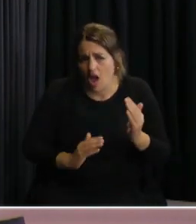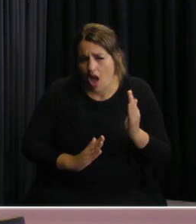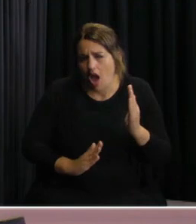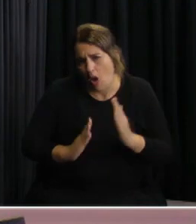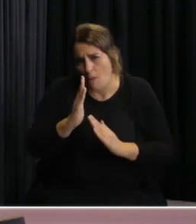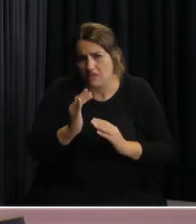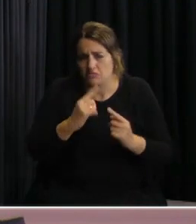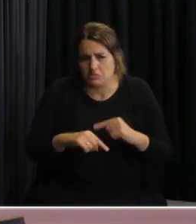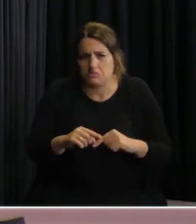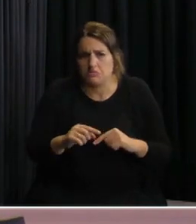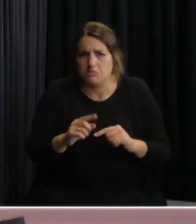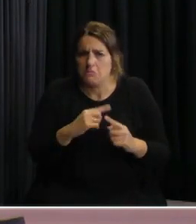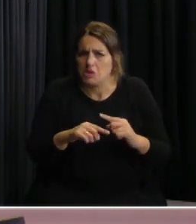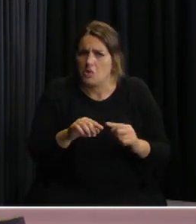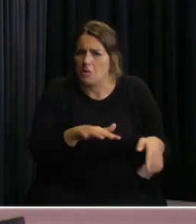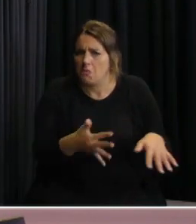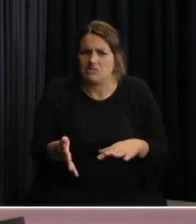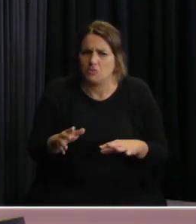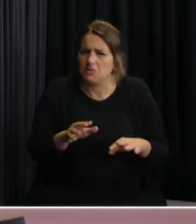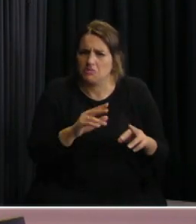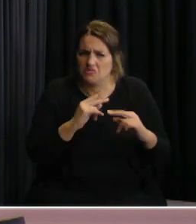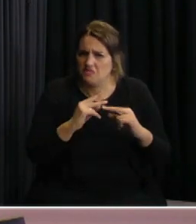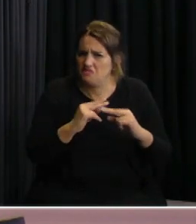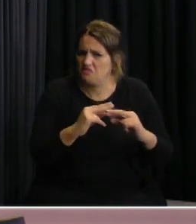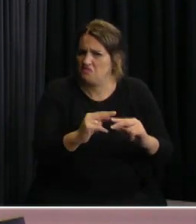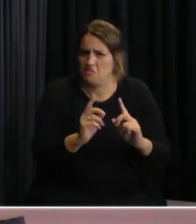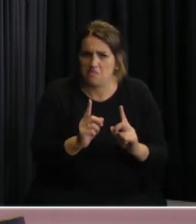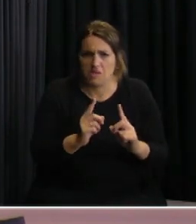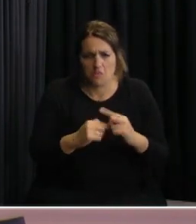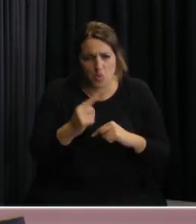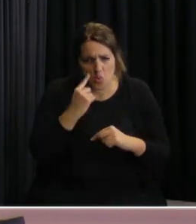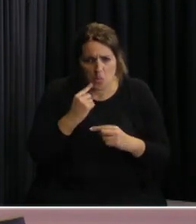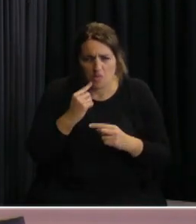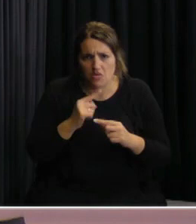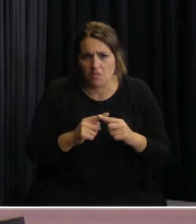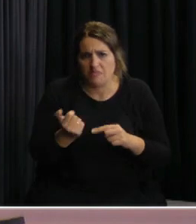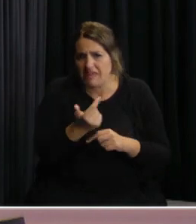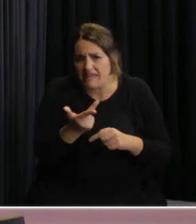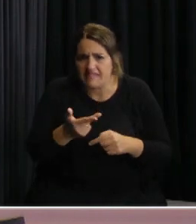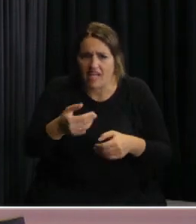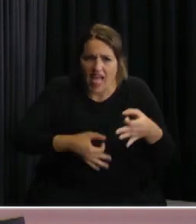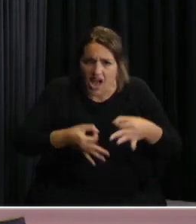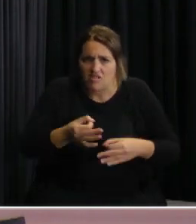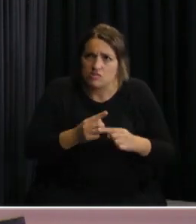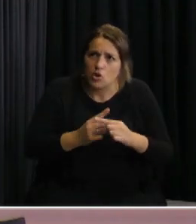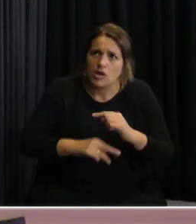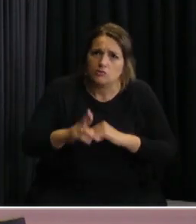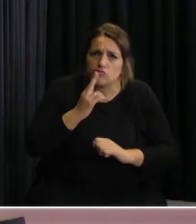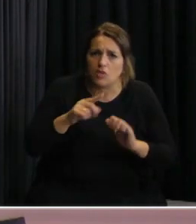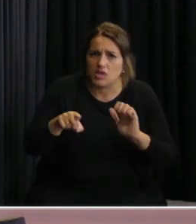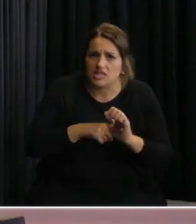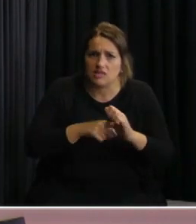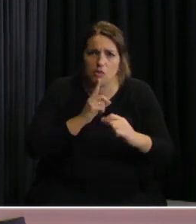regular después se mantienen más o menos en los promedios que se vienen dando en cantidad de test con la relación con casos negativos y